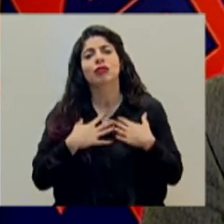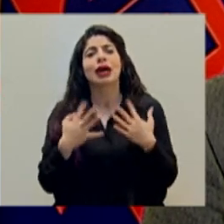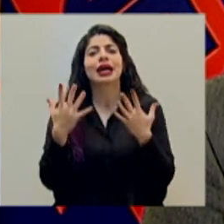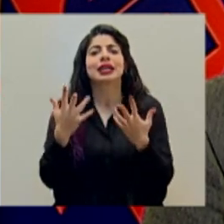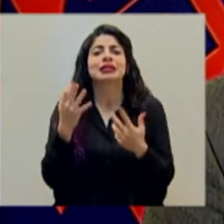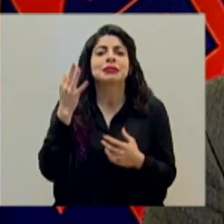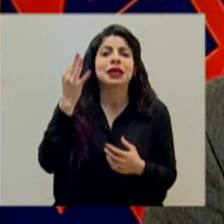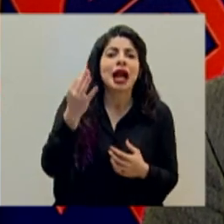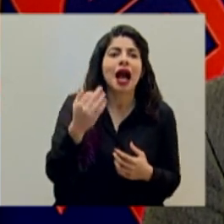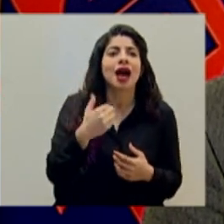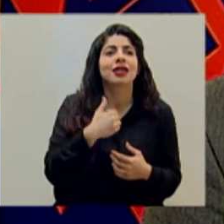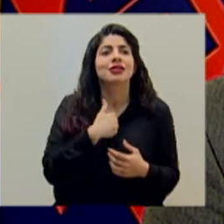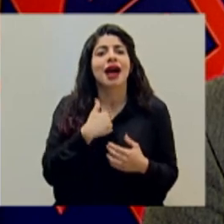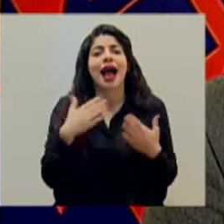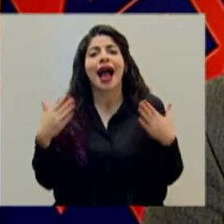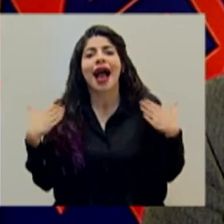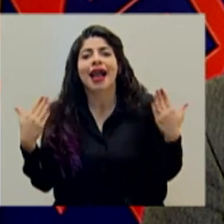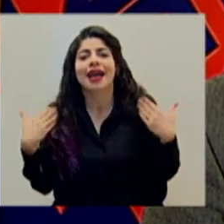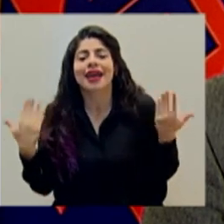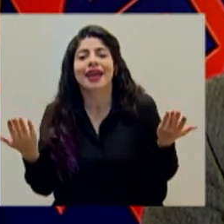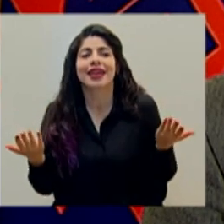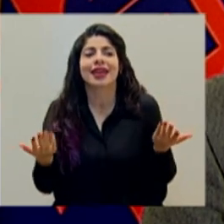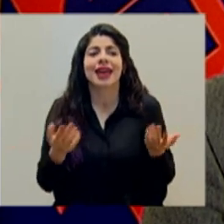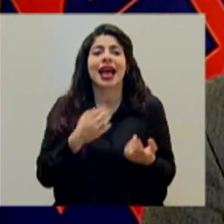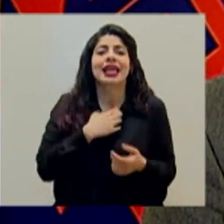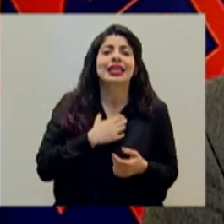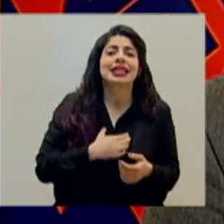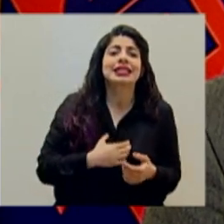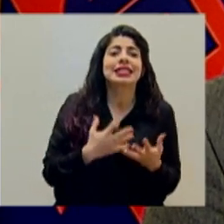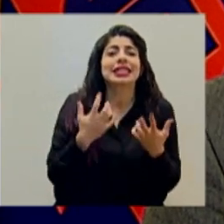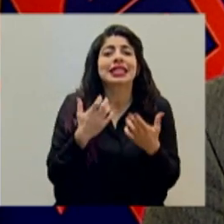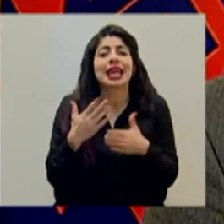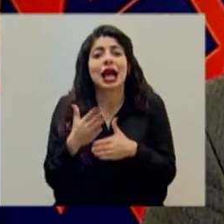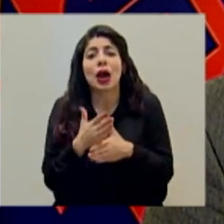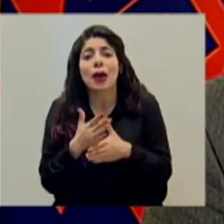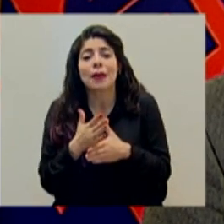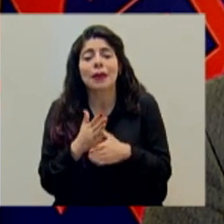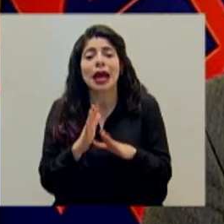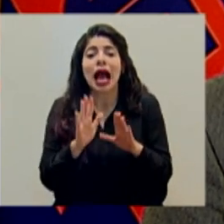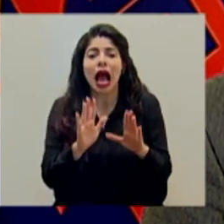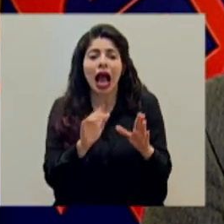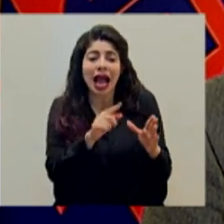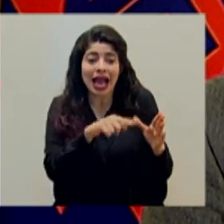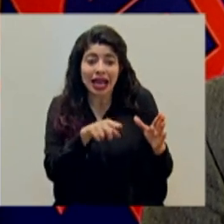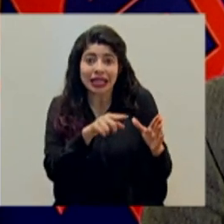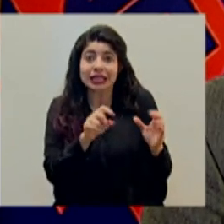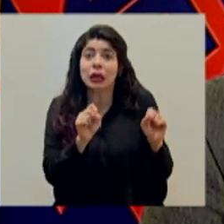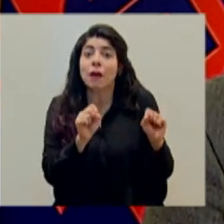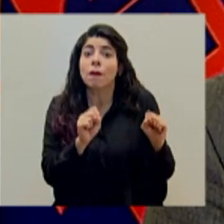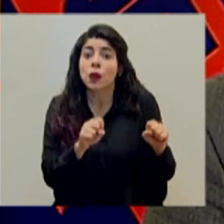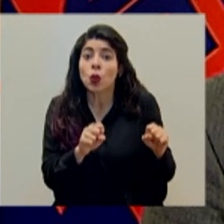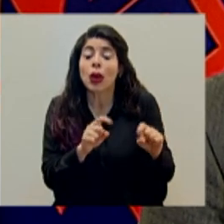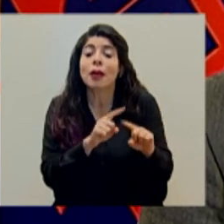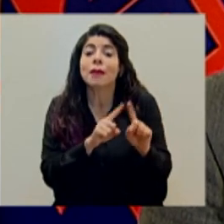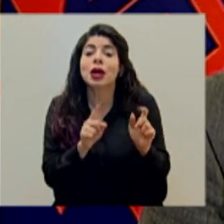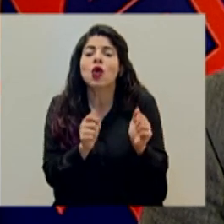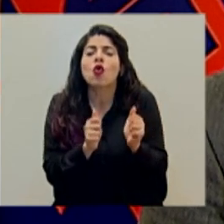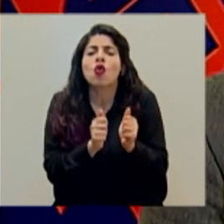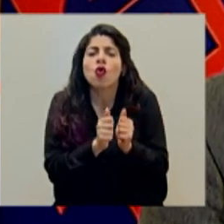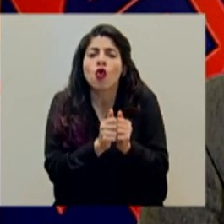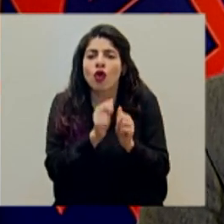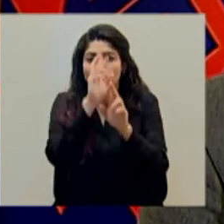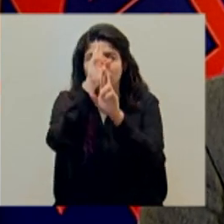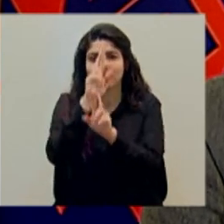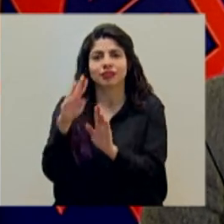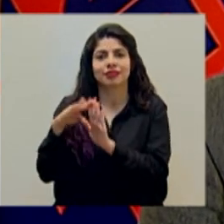inyecta alegría, felicidad, deseos de compartir, lo cual lo podemos seguir haciendo, pero con las medidas